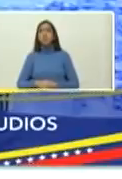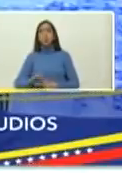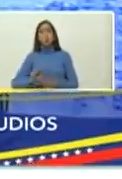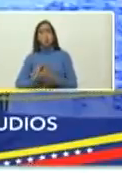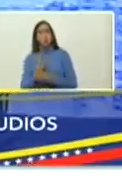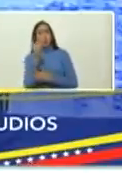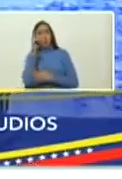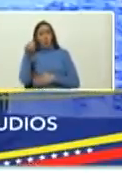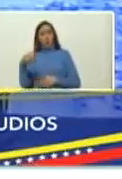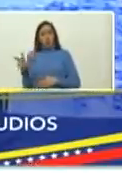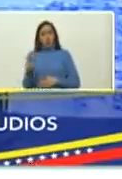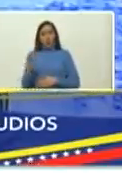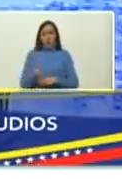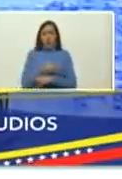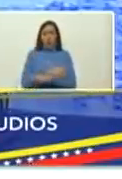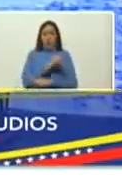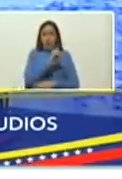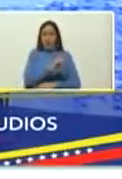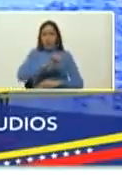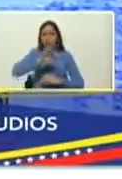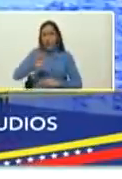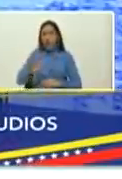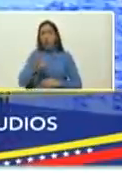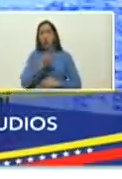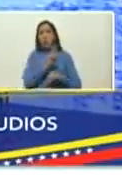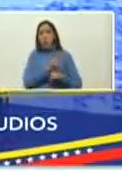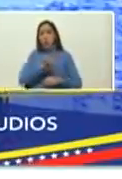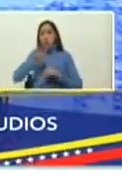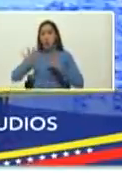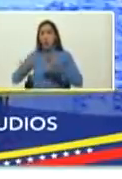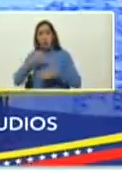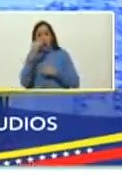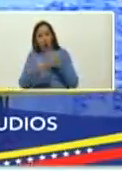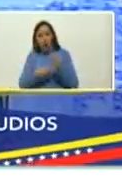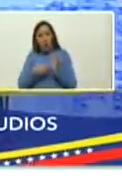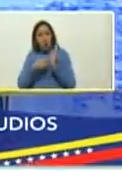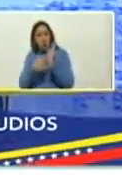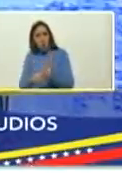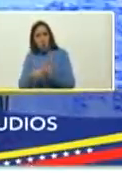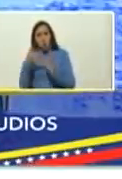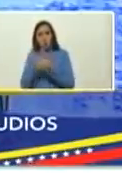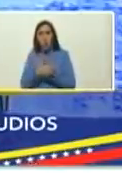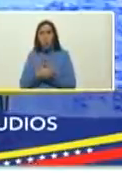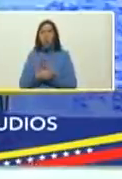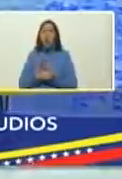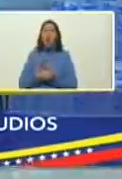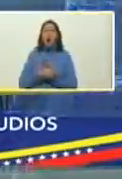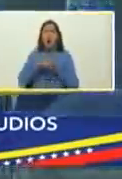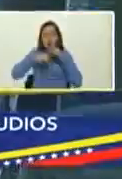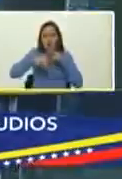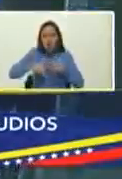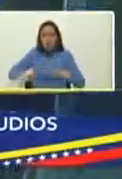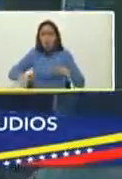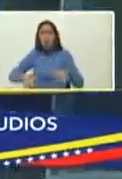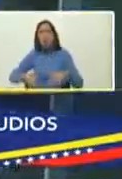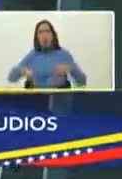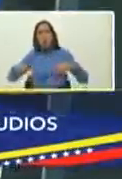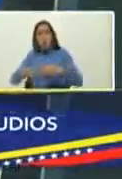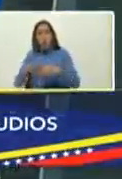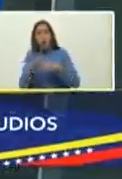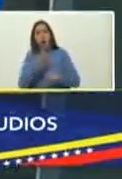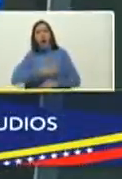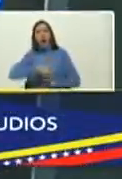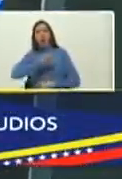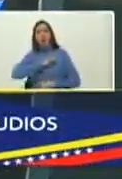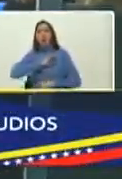provincia de Venezuela en 1529 formando parte de la expedición de los Welser a partir de documentos